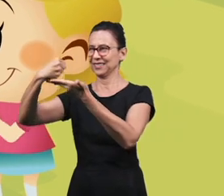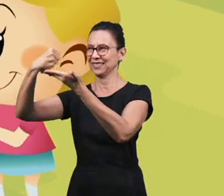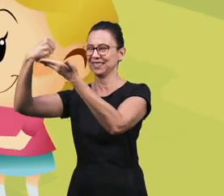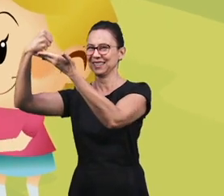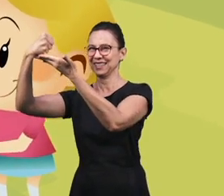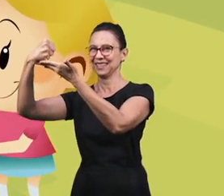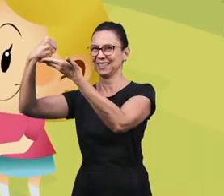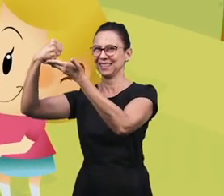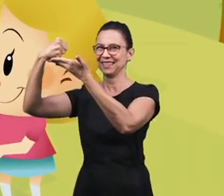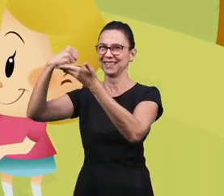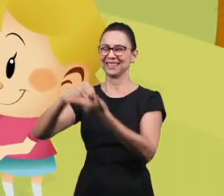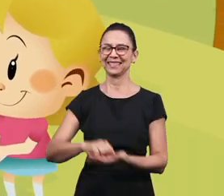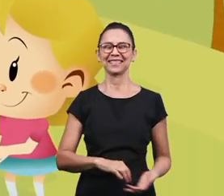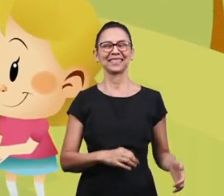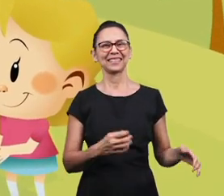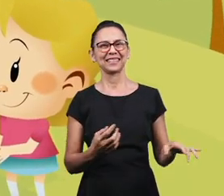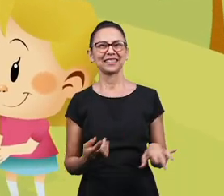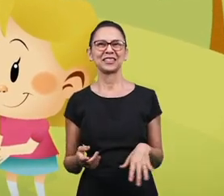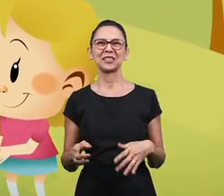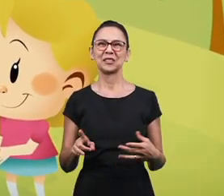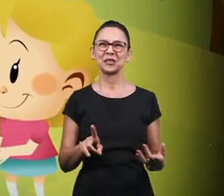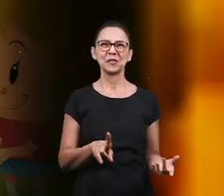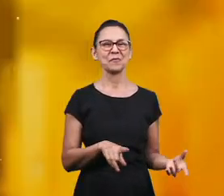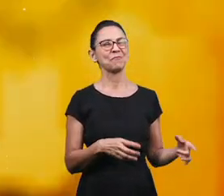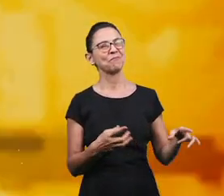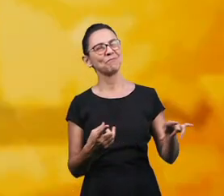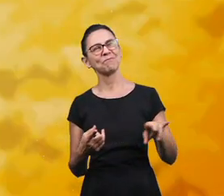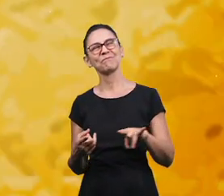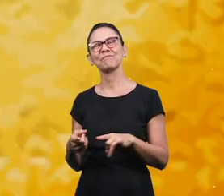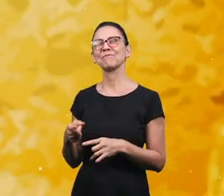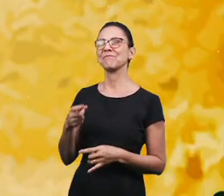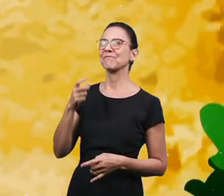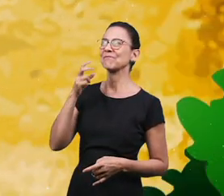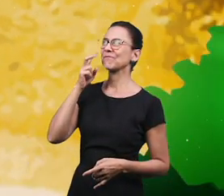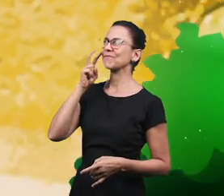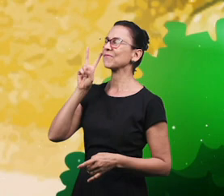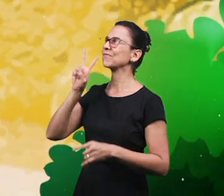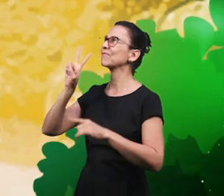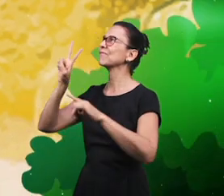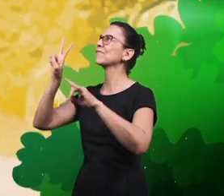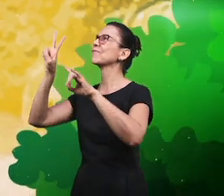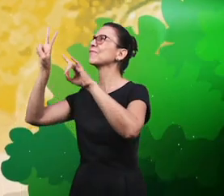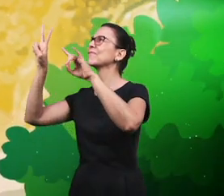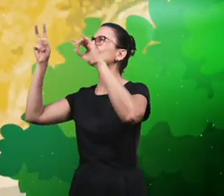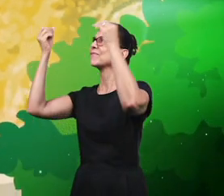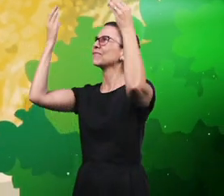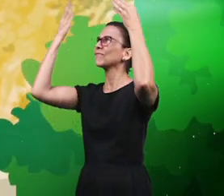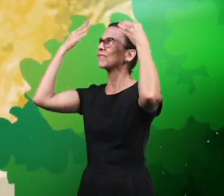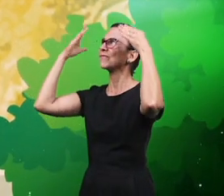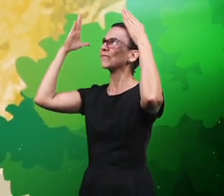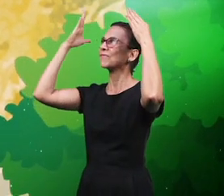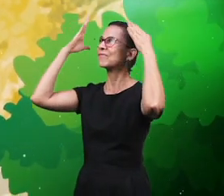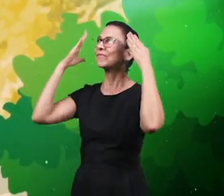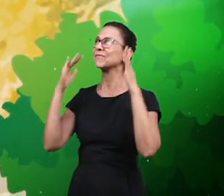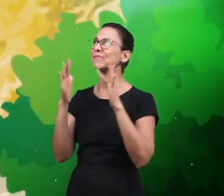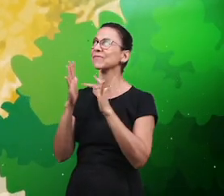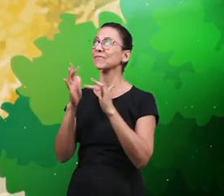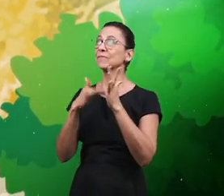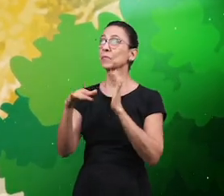Jesús Él murió en la cruz Porém,